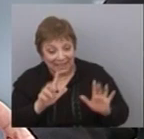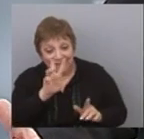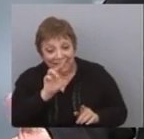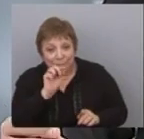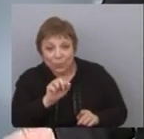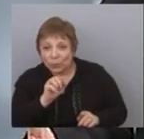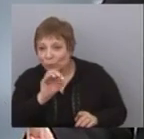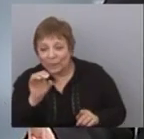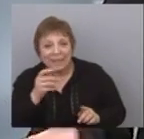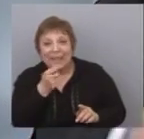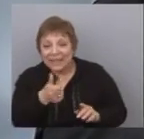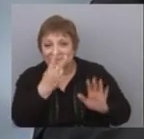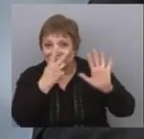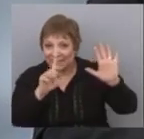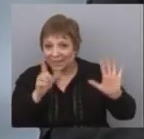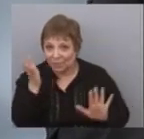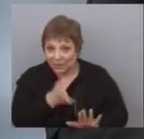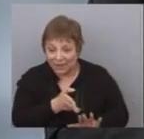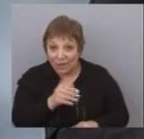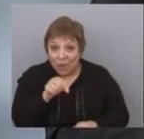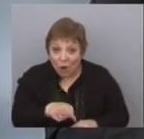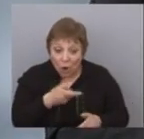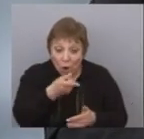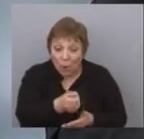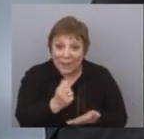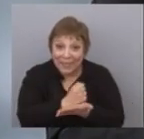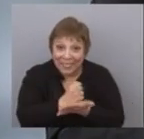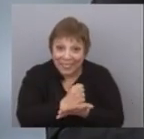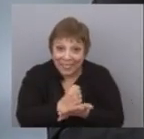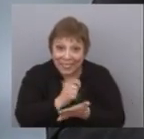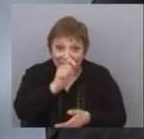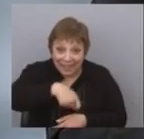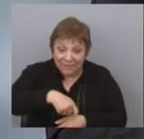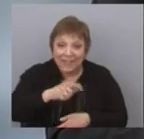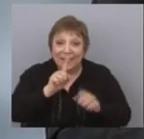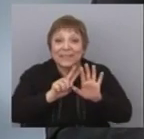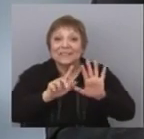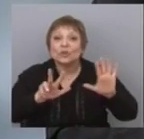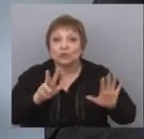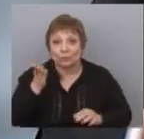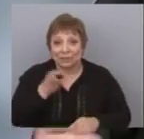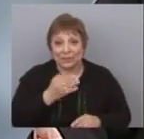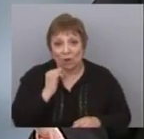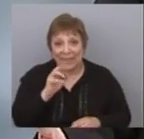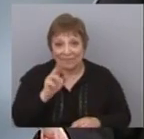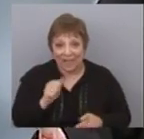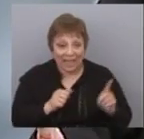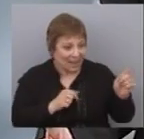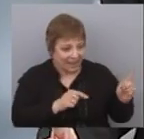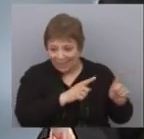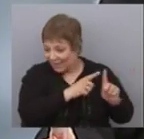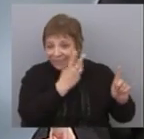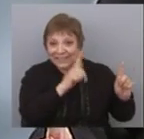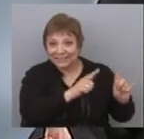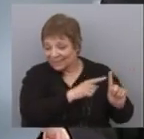pico, casi a 27%. Hoy, con compras de tarjeta de débito, estamos en niveles de IVA de 18%. O sea, que de esa punta, de esta punta,